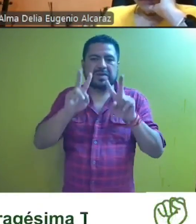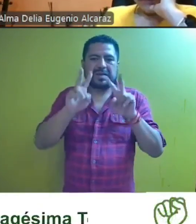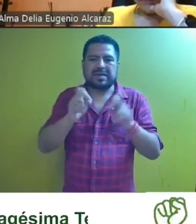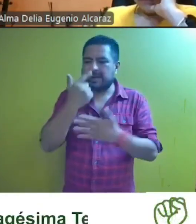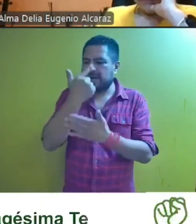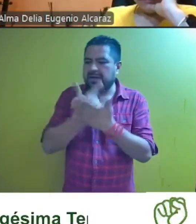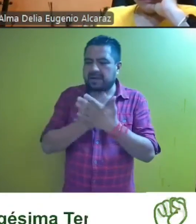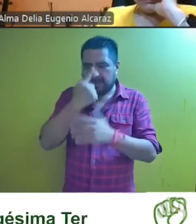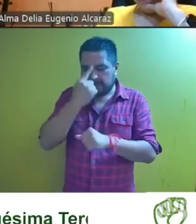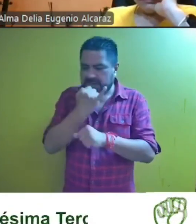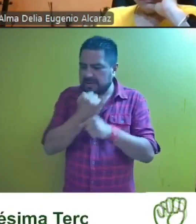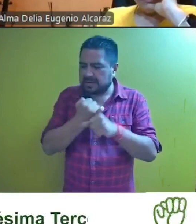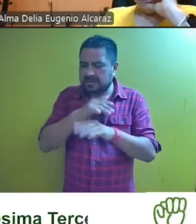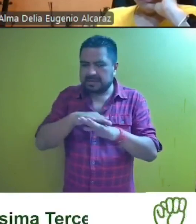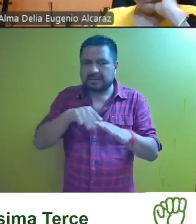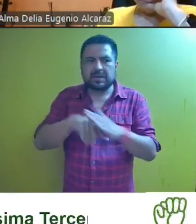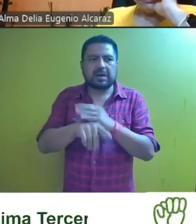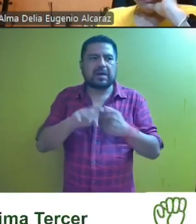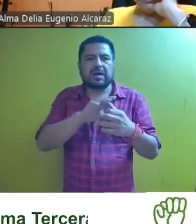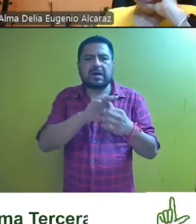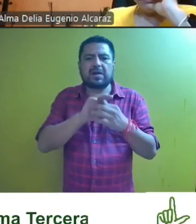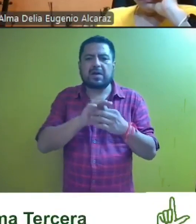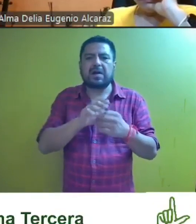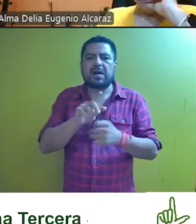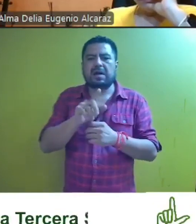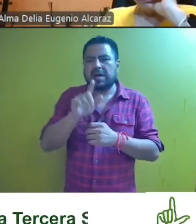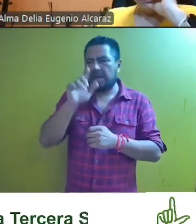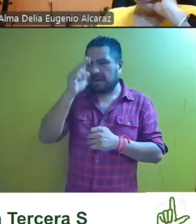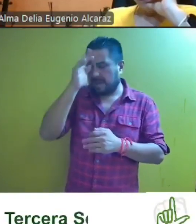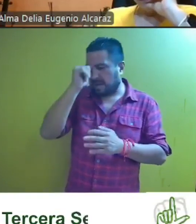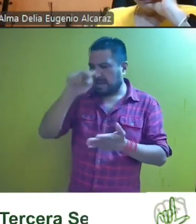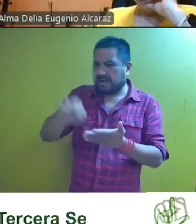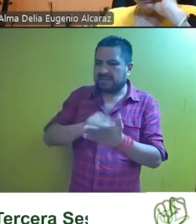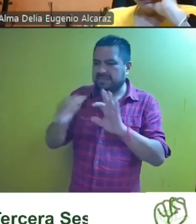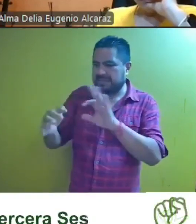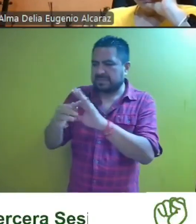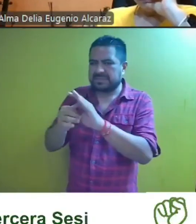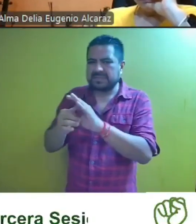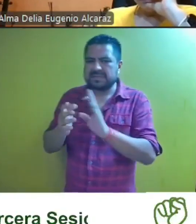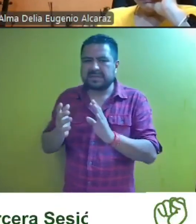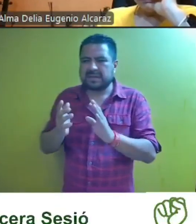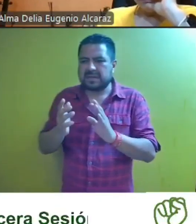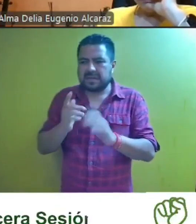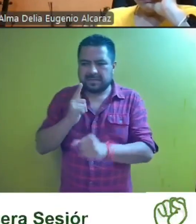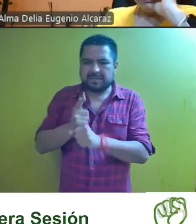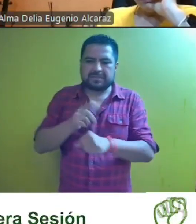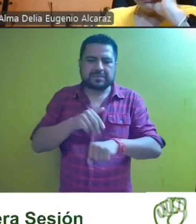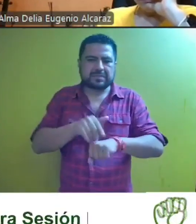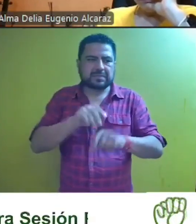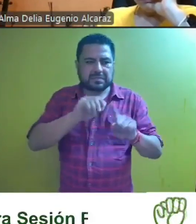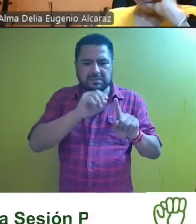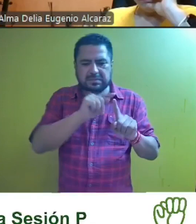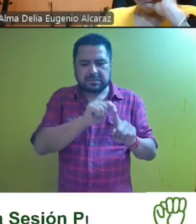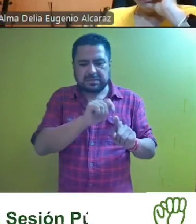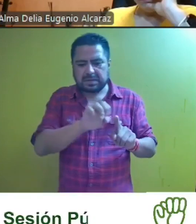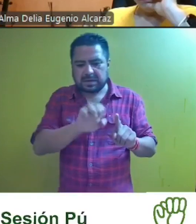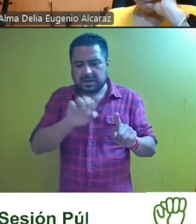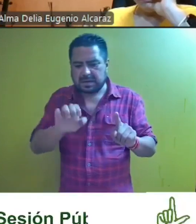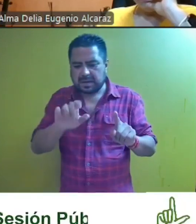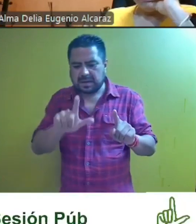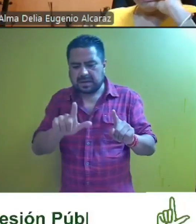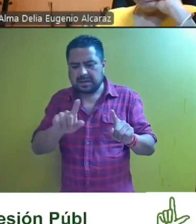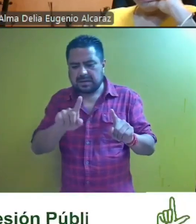listado para analizar y resolver corresponde a un audoconvenio identificado con la clave TEE diagonal